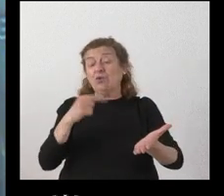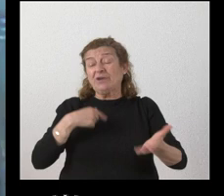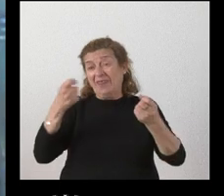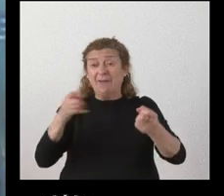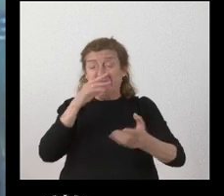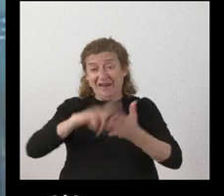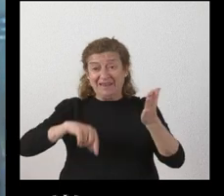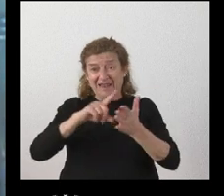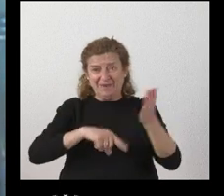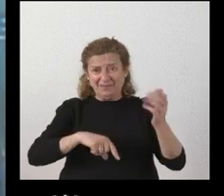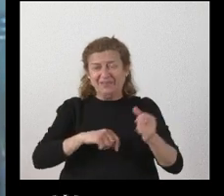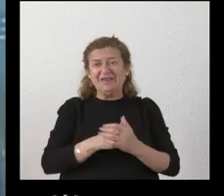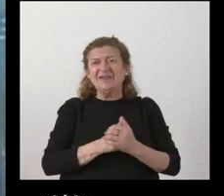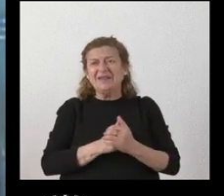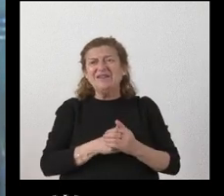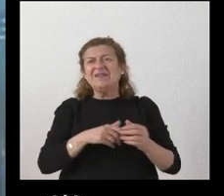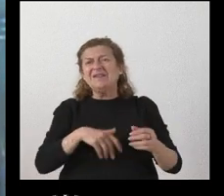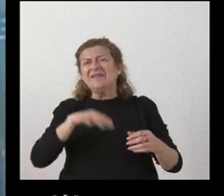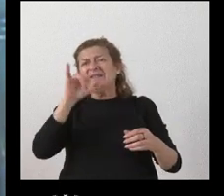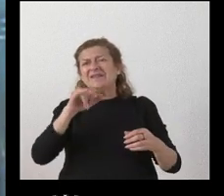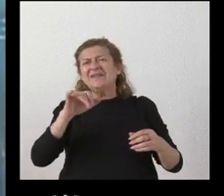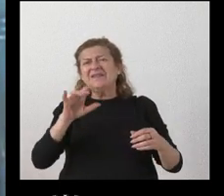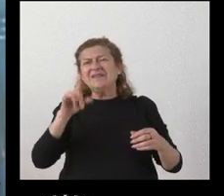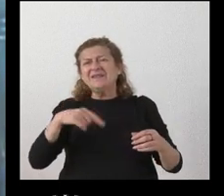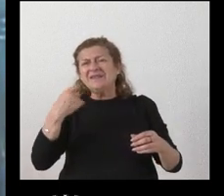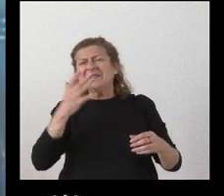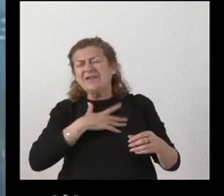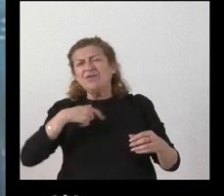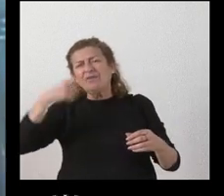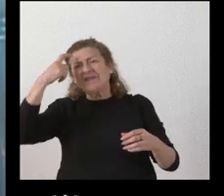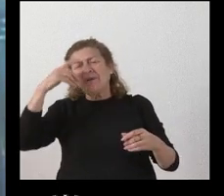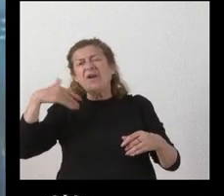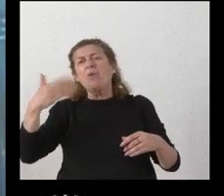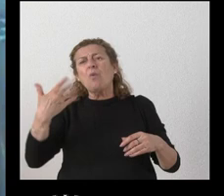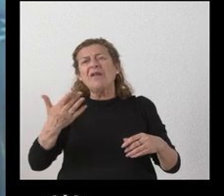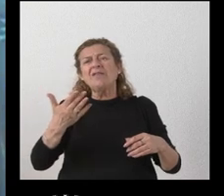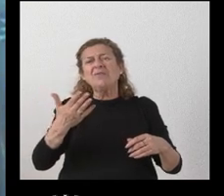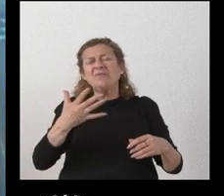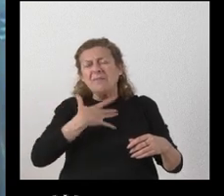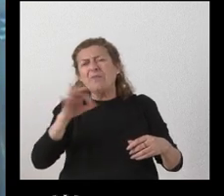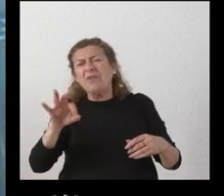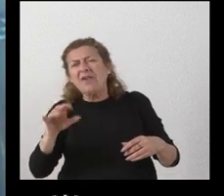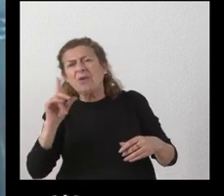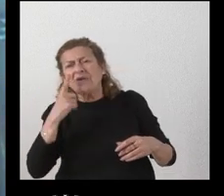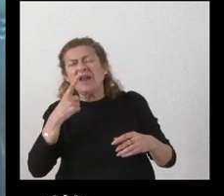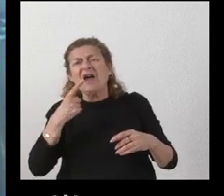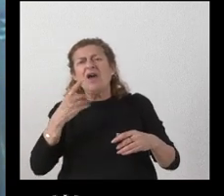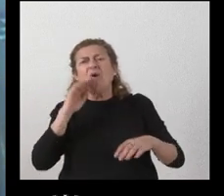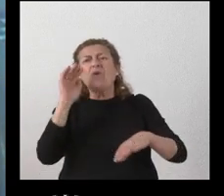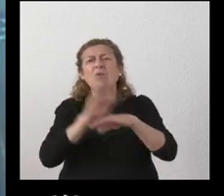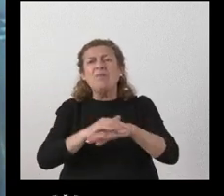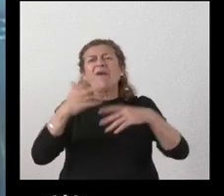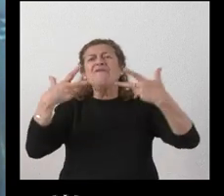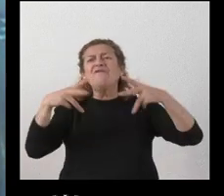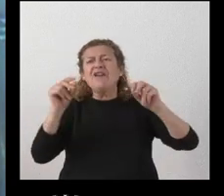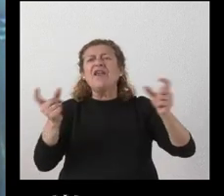y al consejero de la presidencia sí querría saber en qué momento se encuentra el cumplimiento del fin de la cita